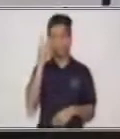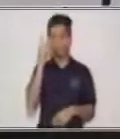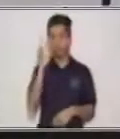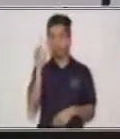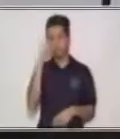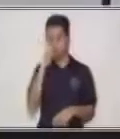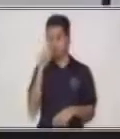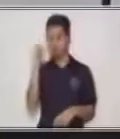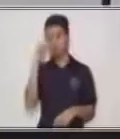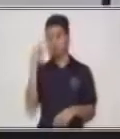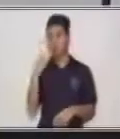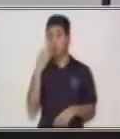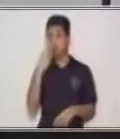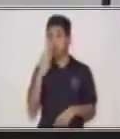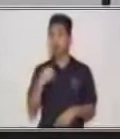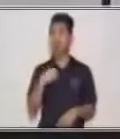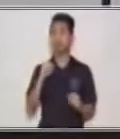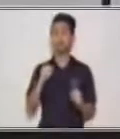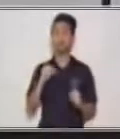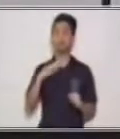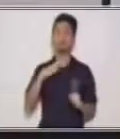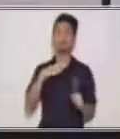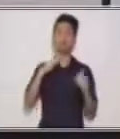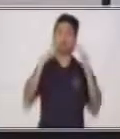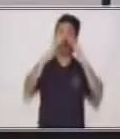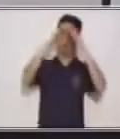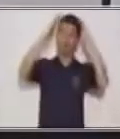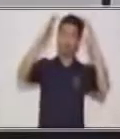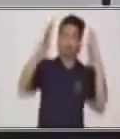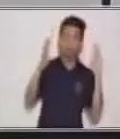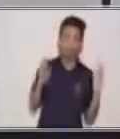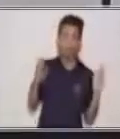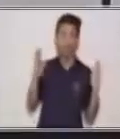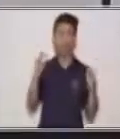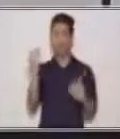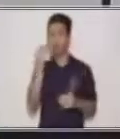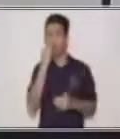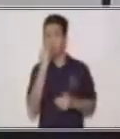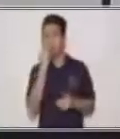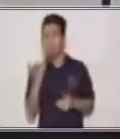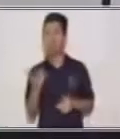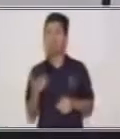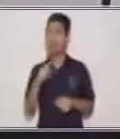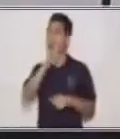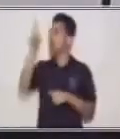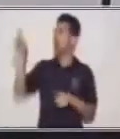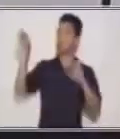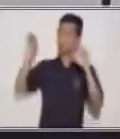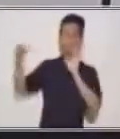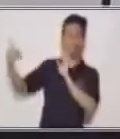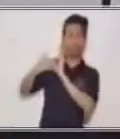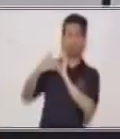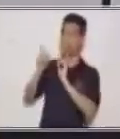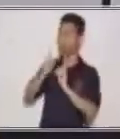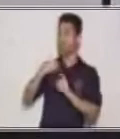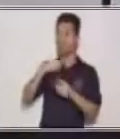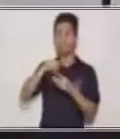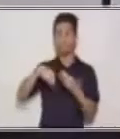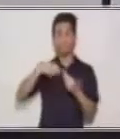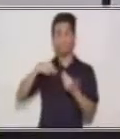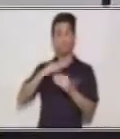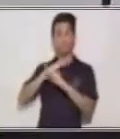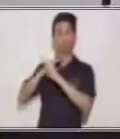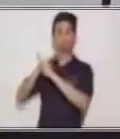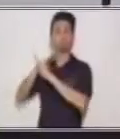un techo, una alimentación, que nos van a cuidar de otras personas que nos puedan hacer daño. Por eso debemos estar siempre con mucho